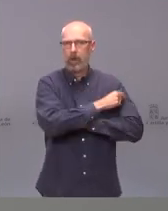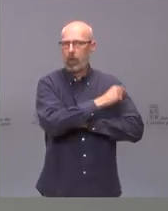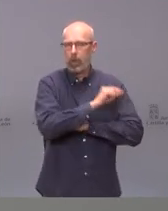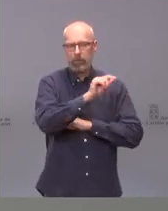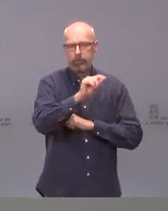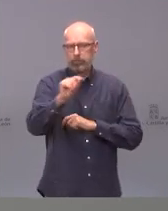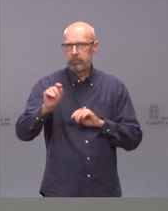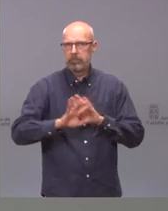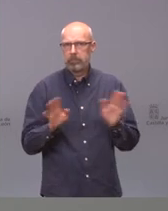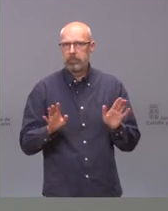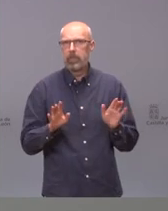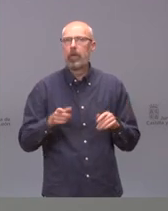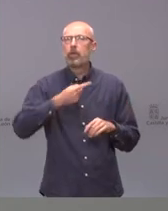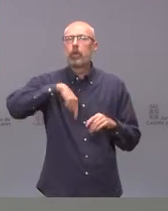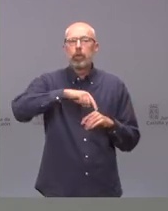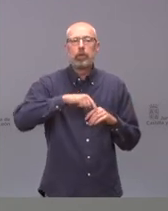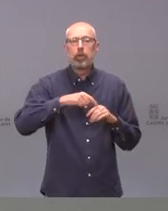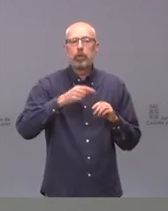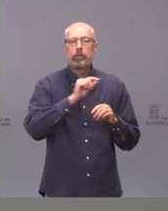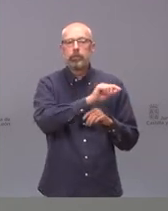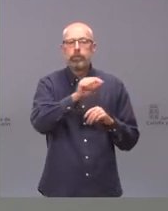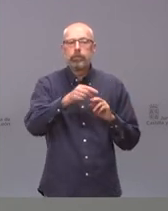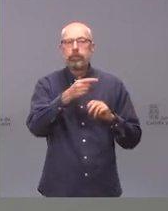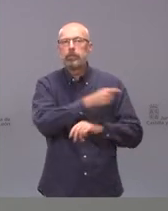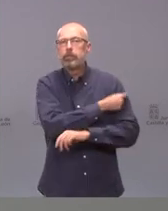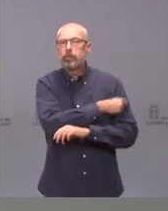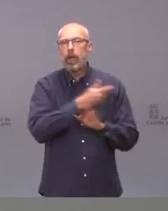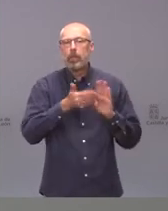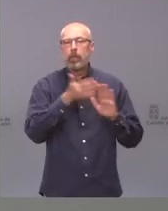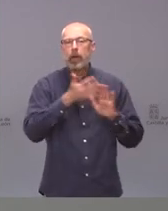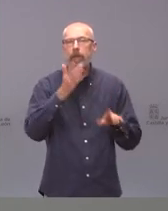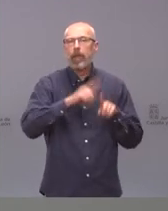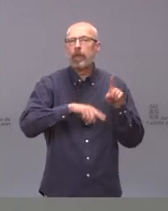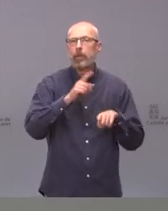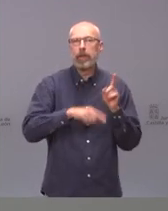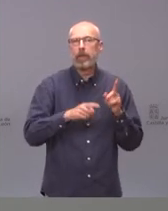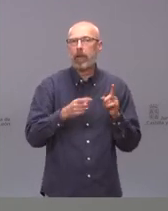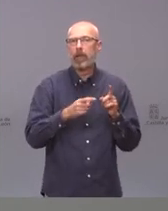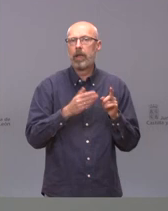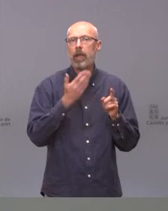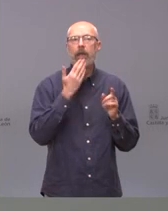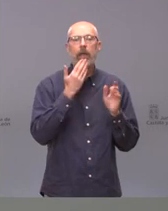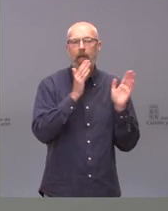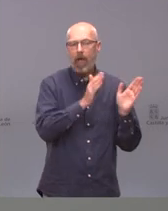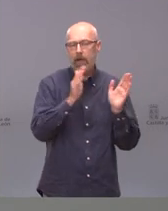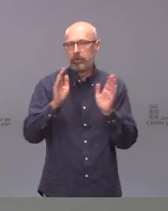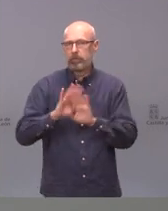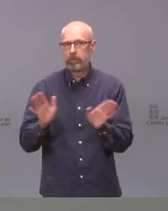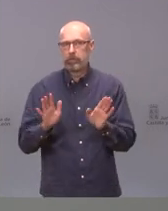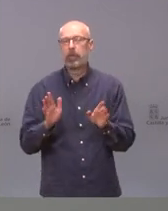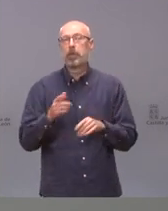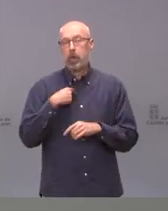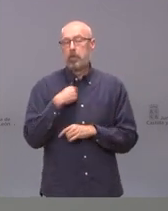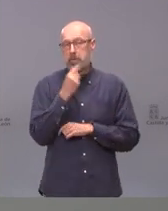progresando según vayamos avanzando los diferentes bloques etarios. Pero desde luego esperamos